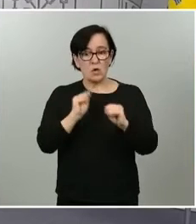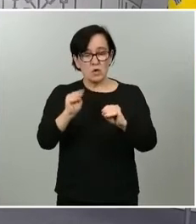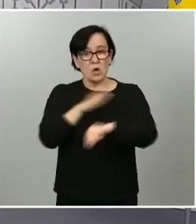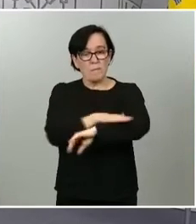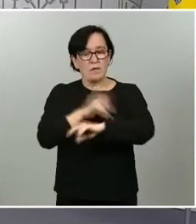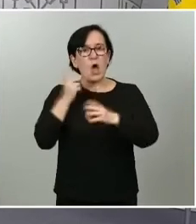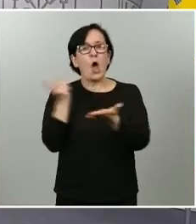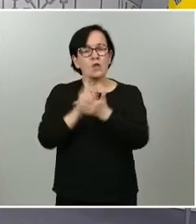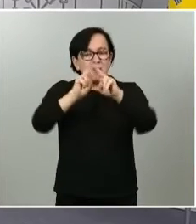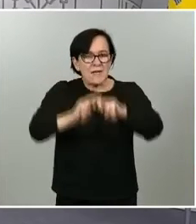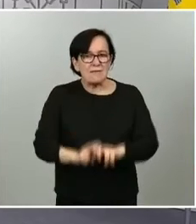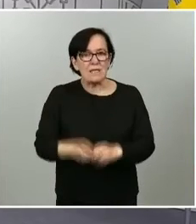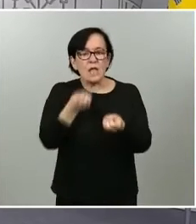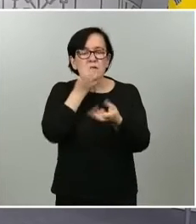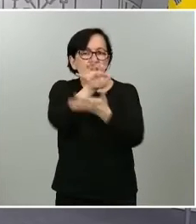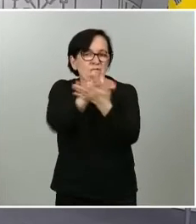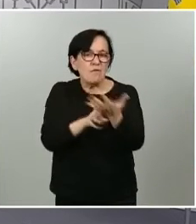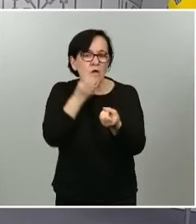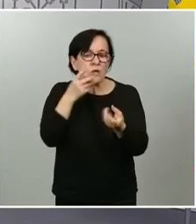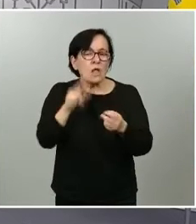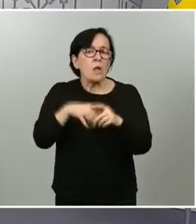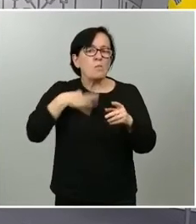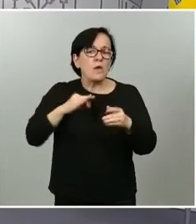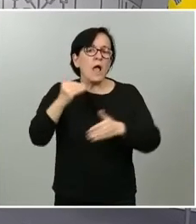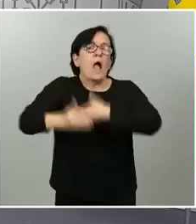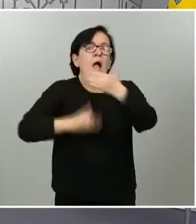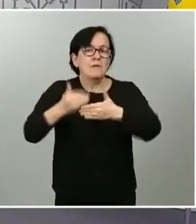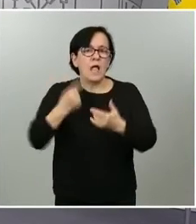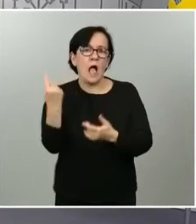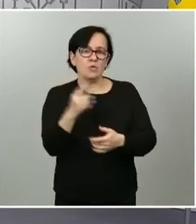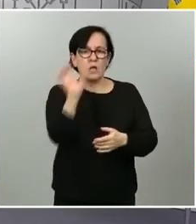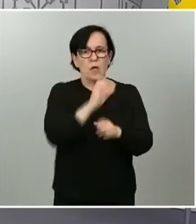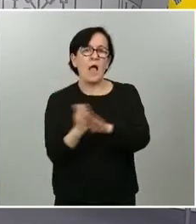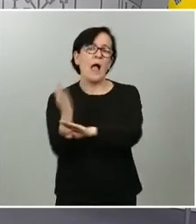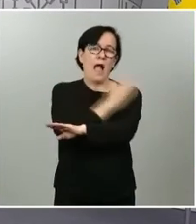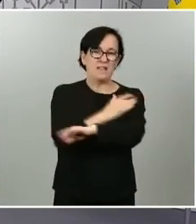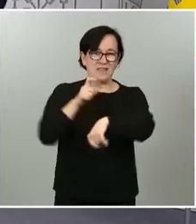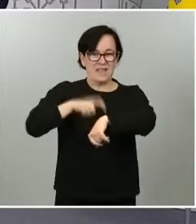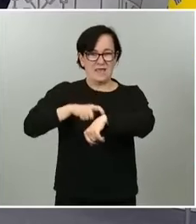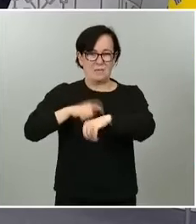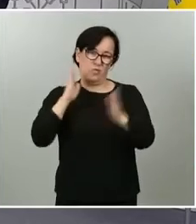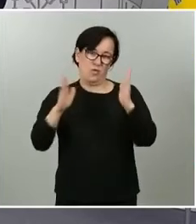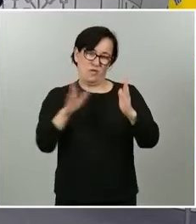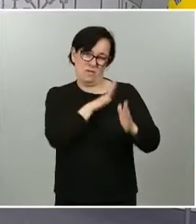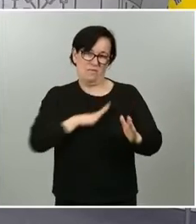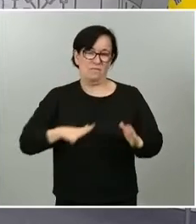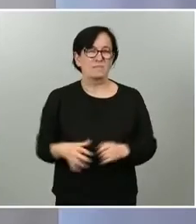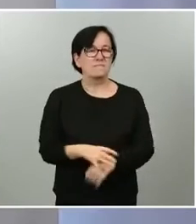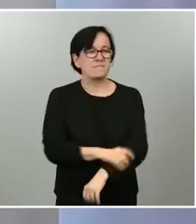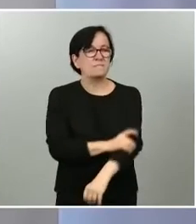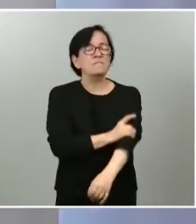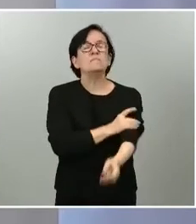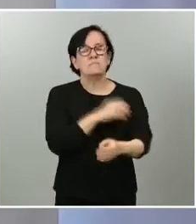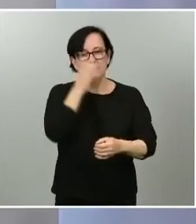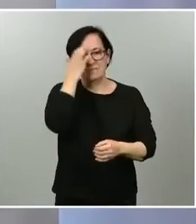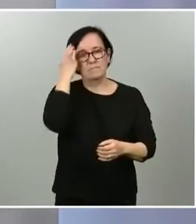los informes y permitir que avancen algunas comunidades autónomas antes del tiempo previsto muchas gracias Sí, gracias Víctor yo